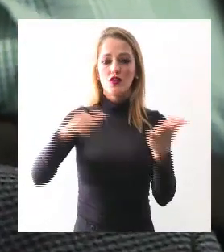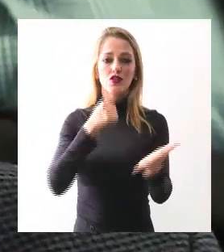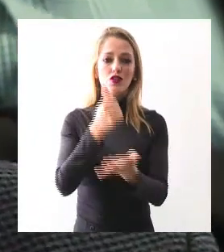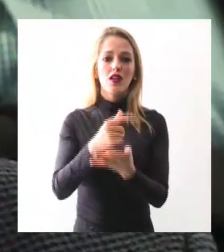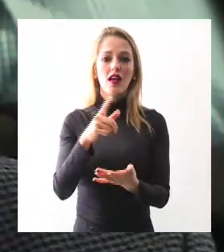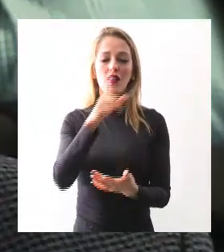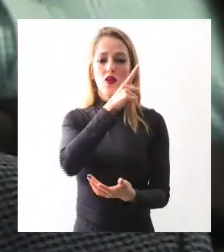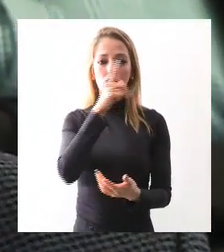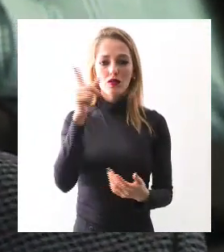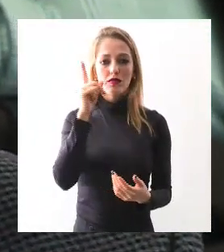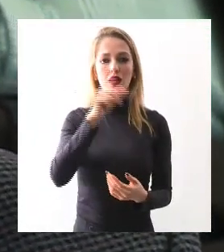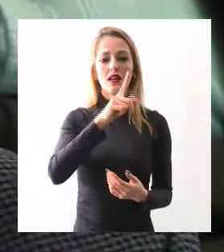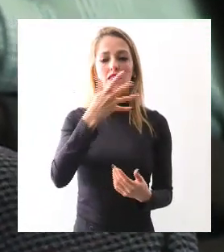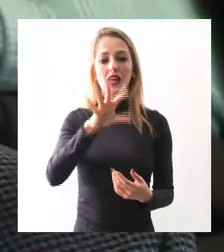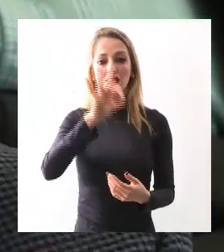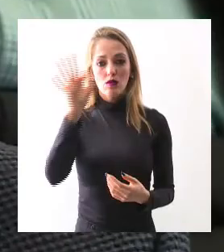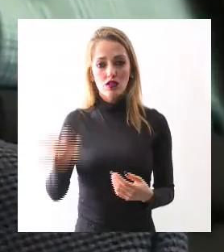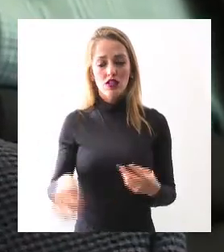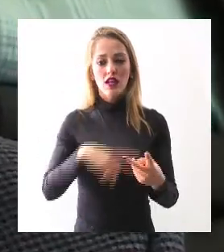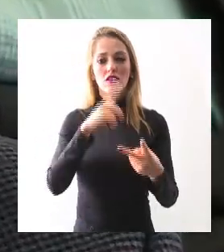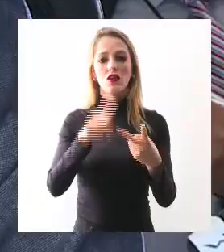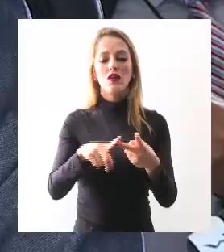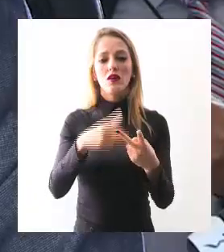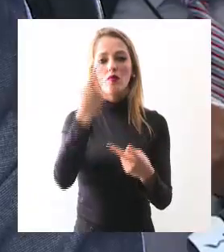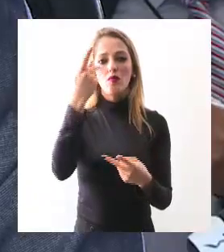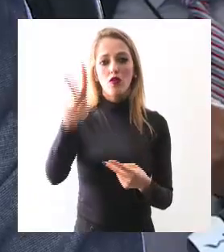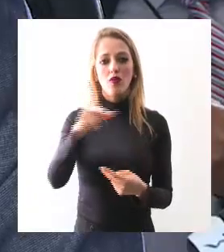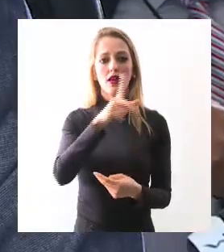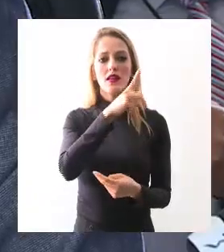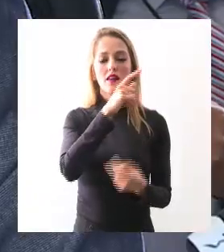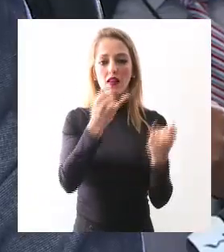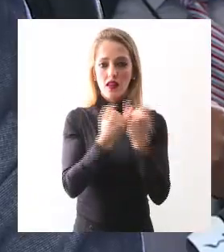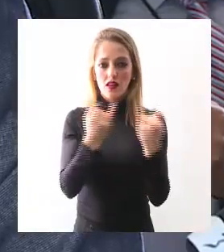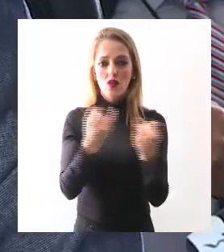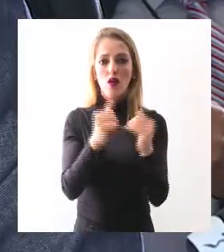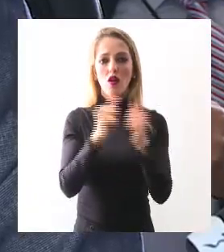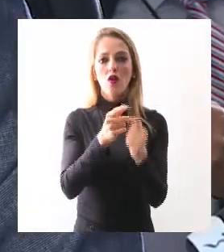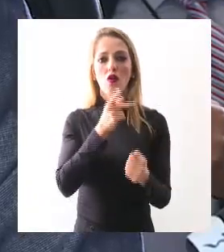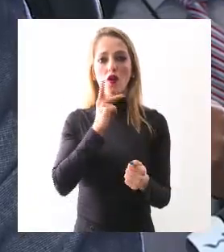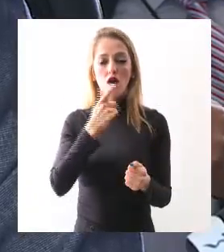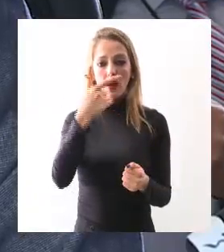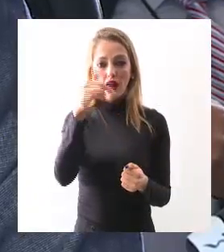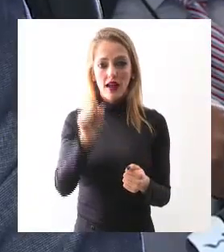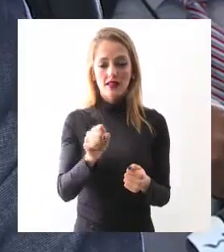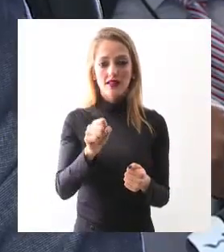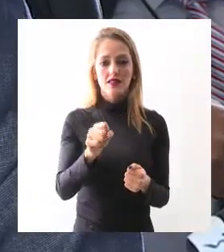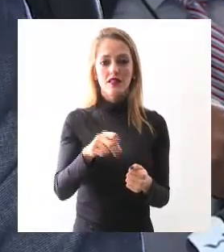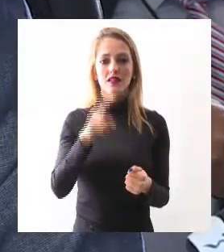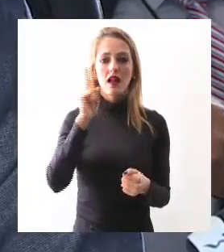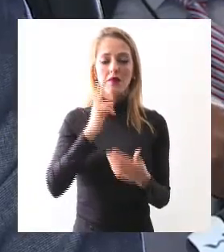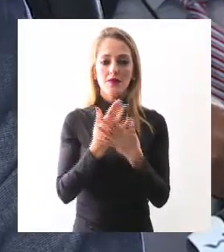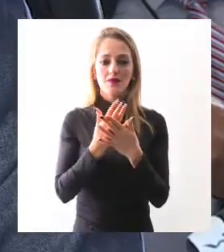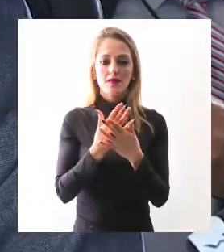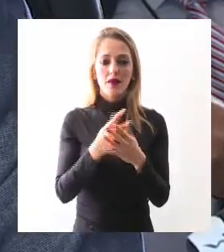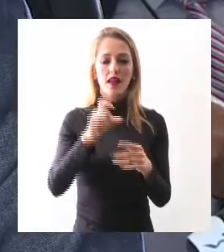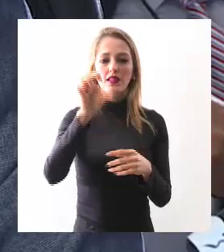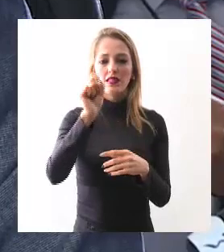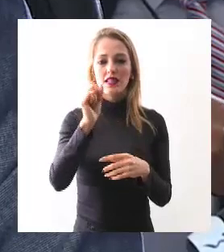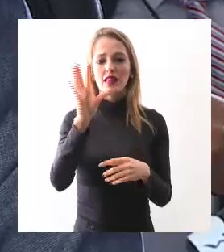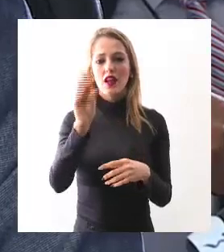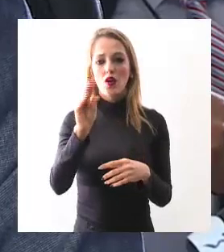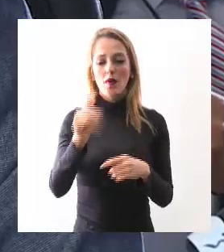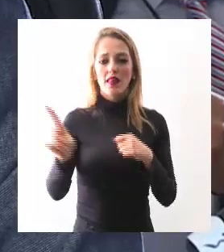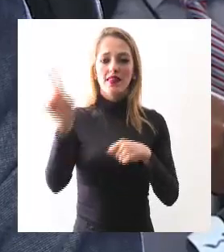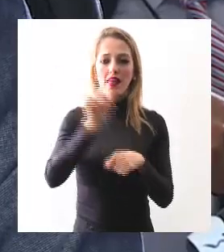% con gas y Vallarta al 100% con gas y cerca de cuatro troncales que estamos por generar en los próximos 60, 90 días en este